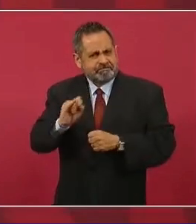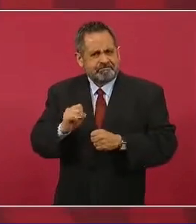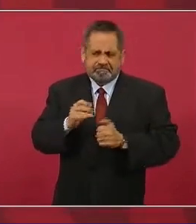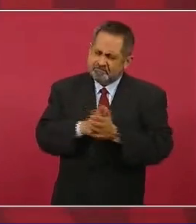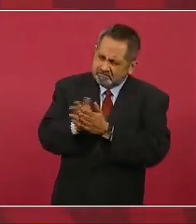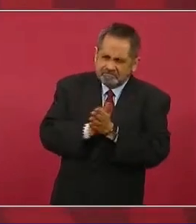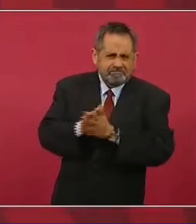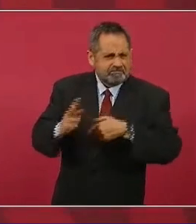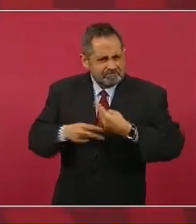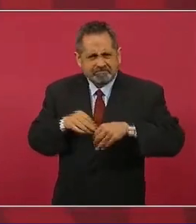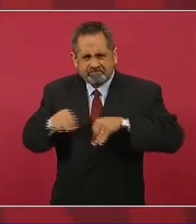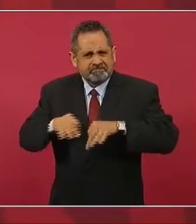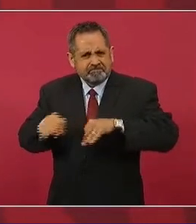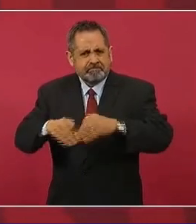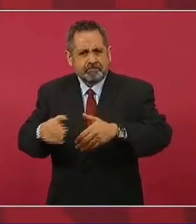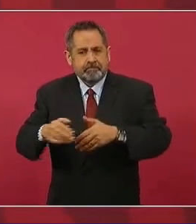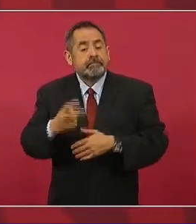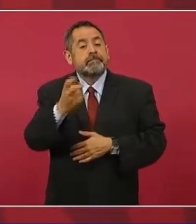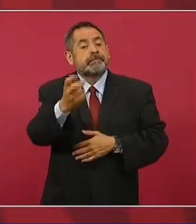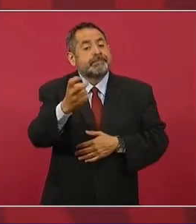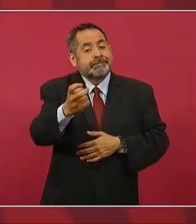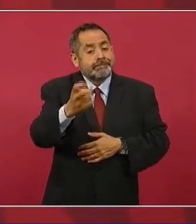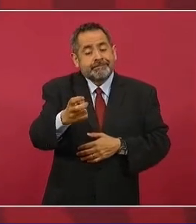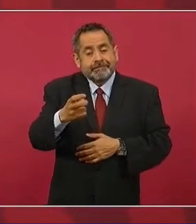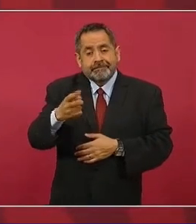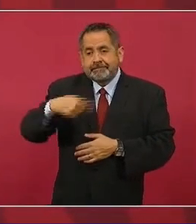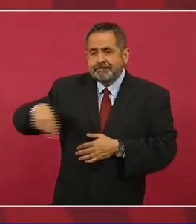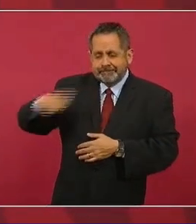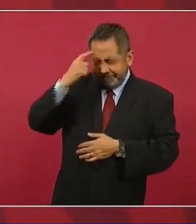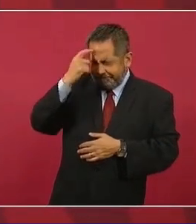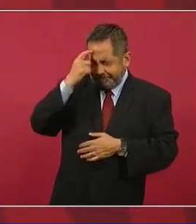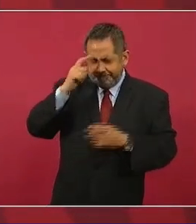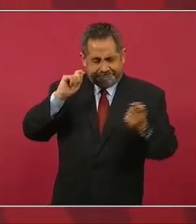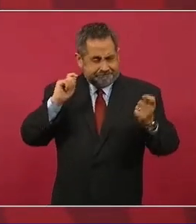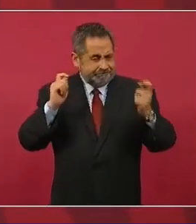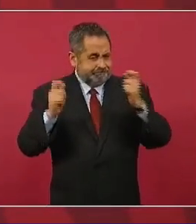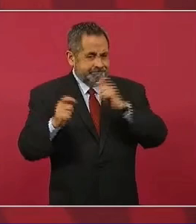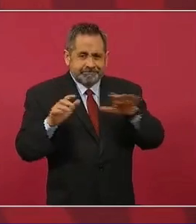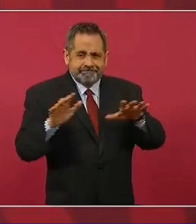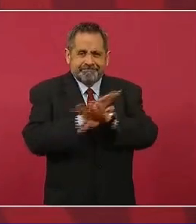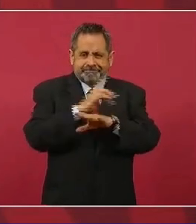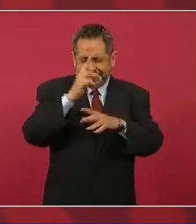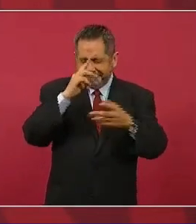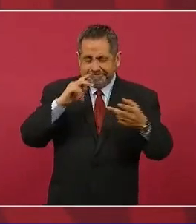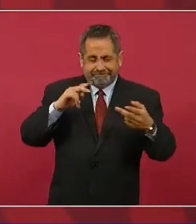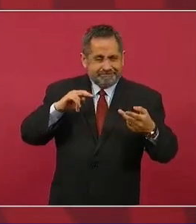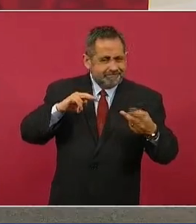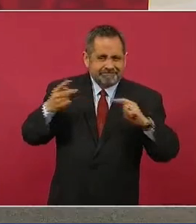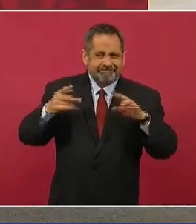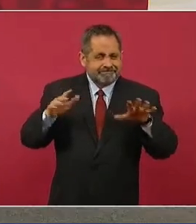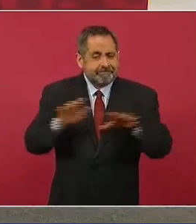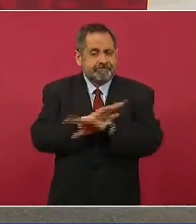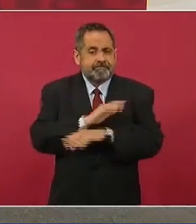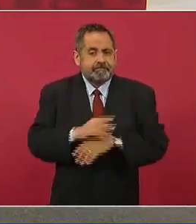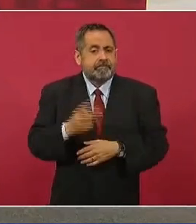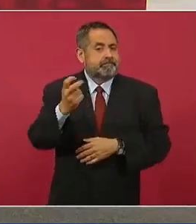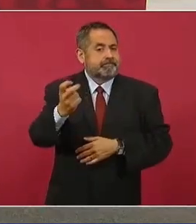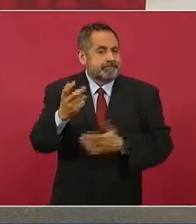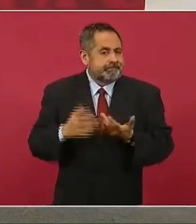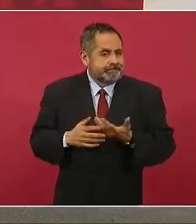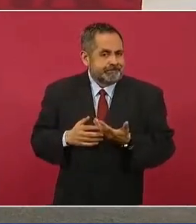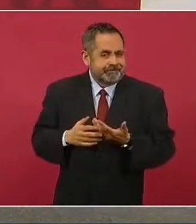cuando hay un movimiento de transformación, cuando hay una revolución. ¿Por qué triunfa